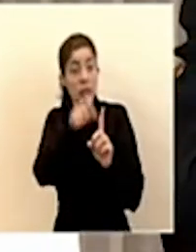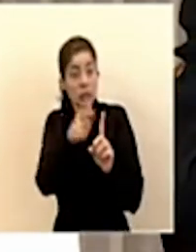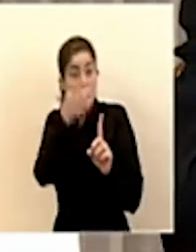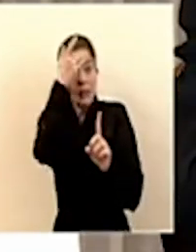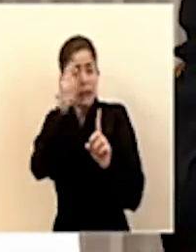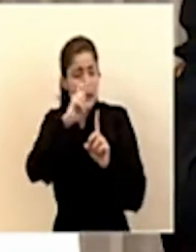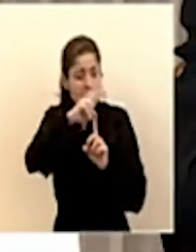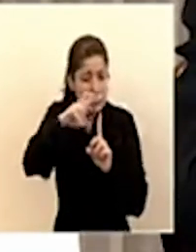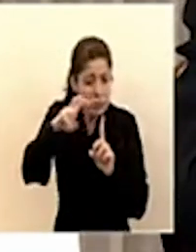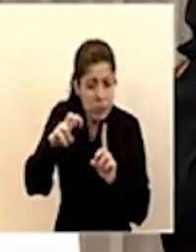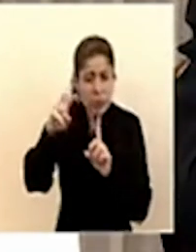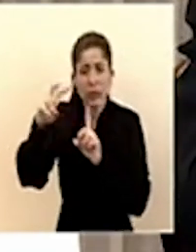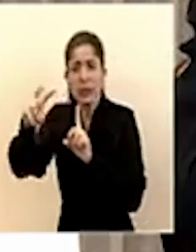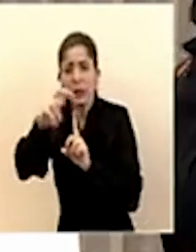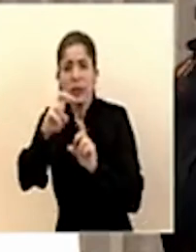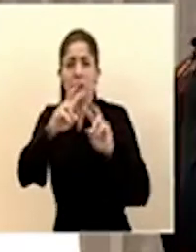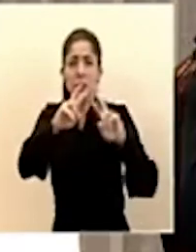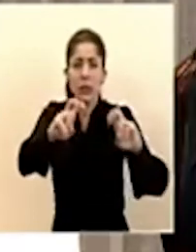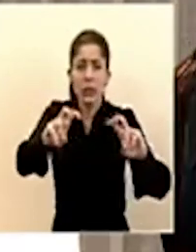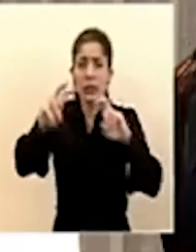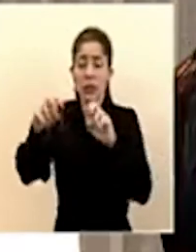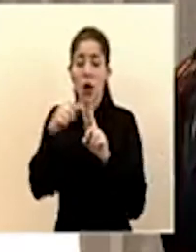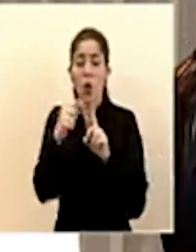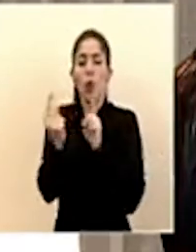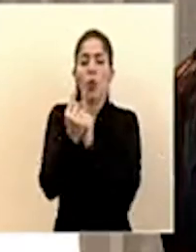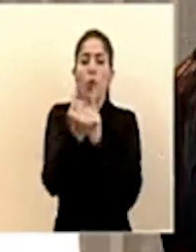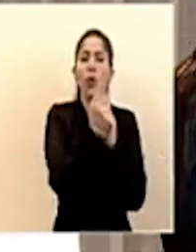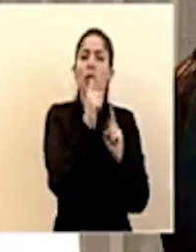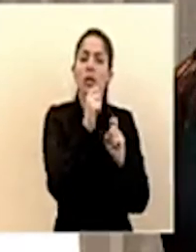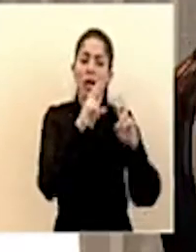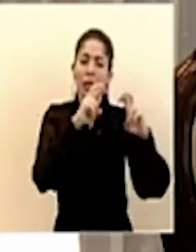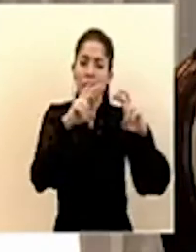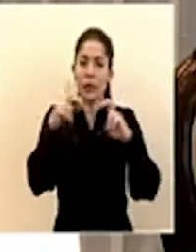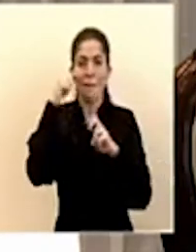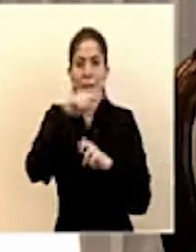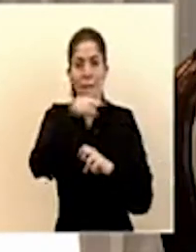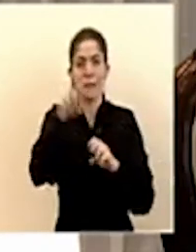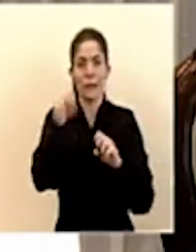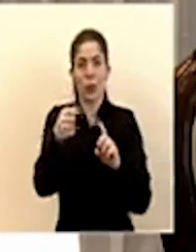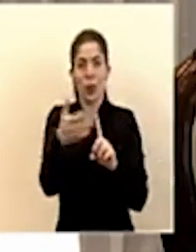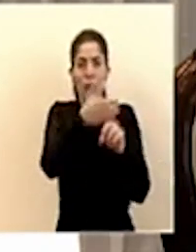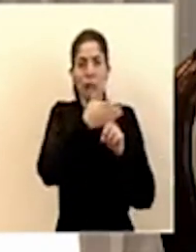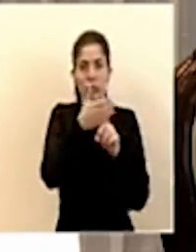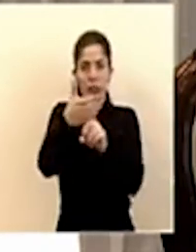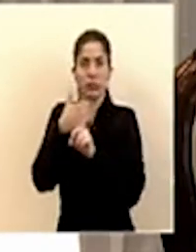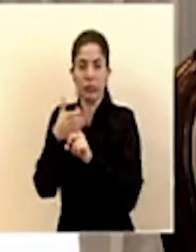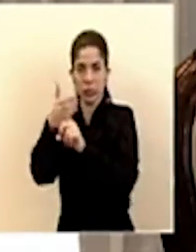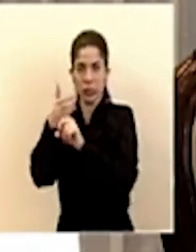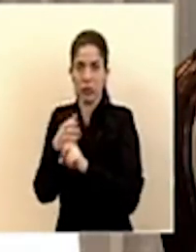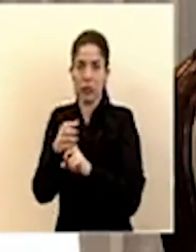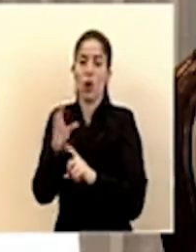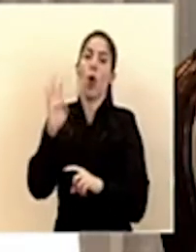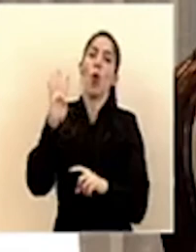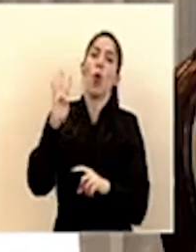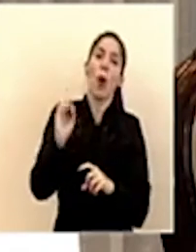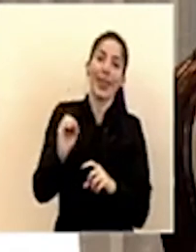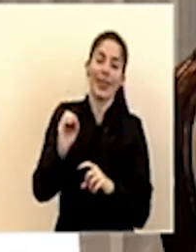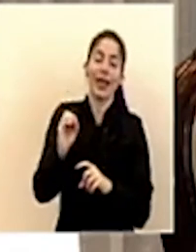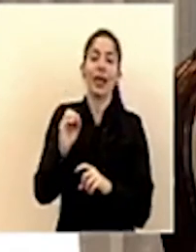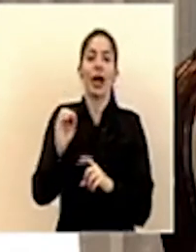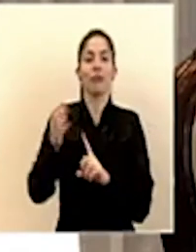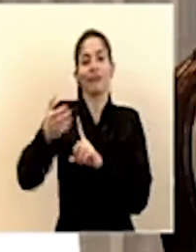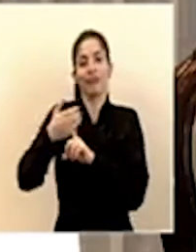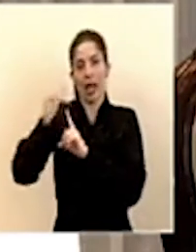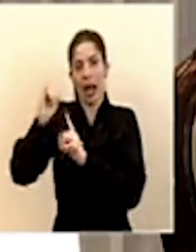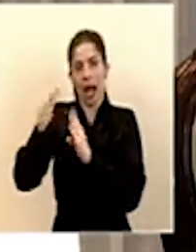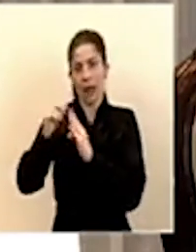que hemos ido diagnosticando y todos los contactos cercanos para ponerlos en condición de aislamiento o cuarentena según se amerita ya